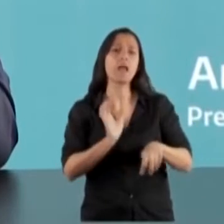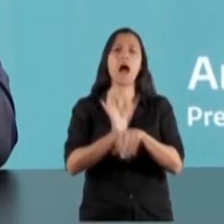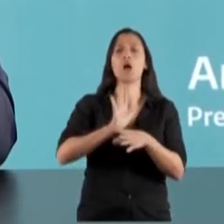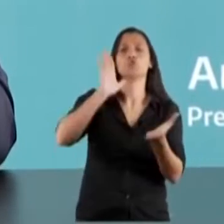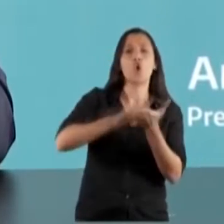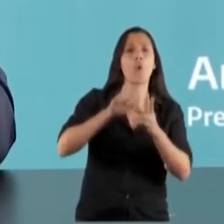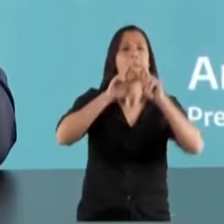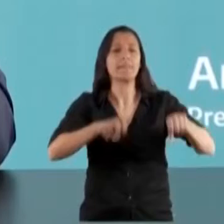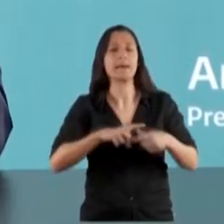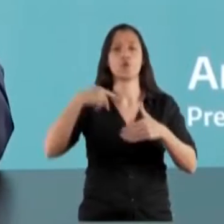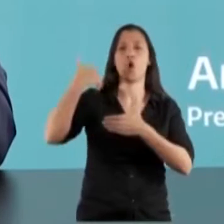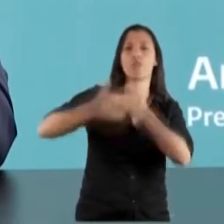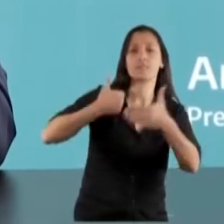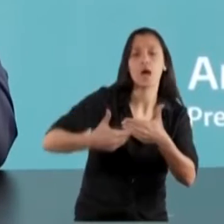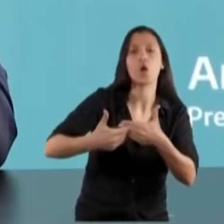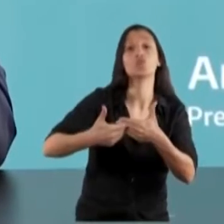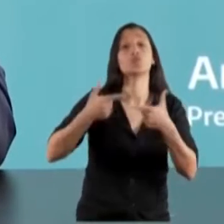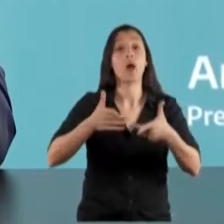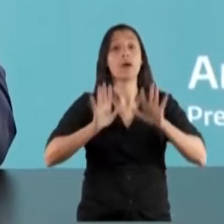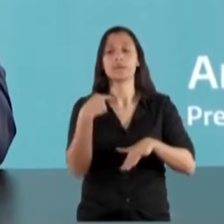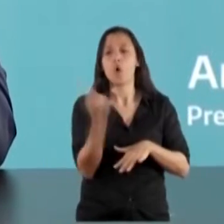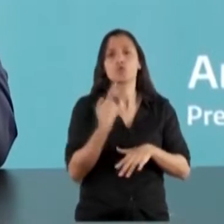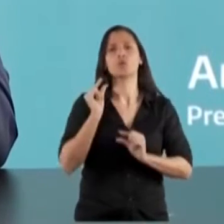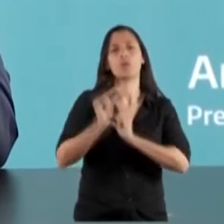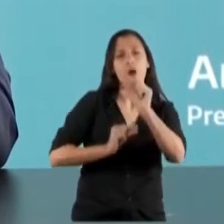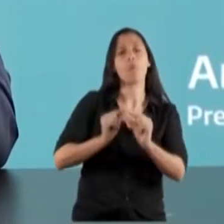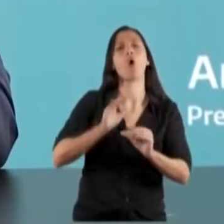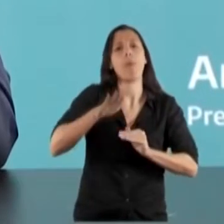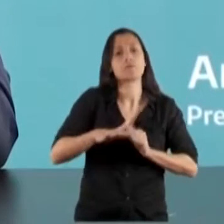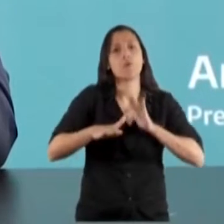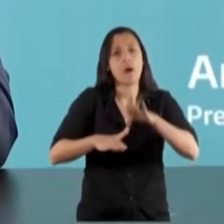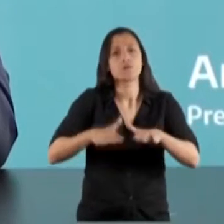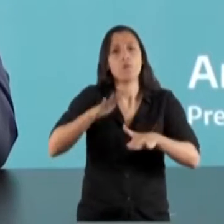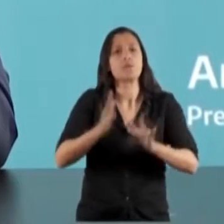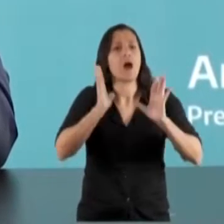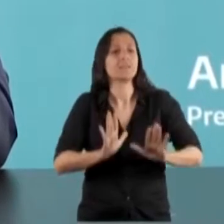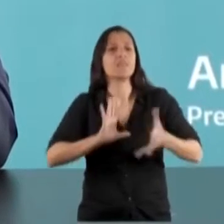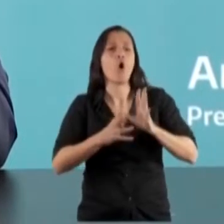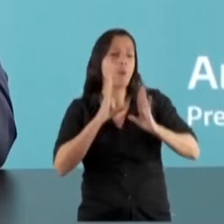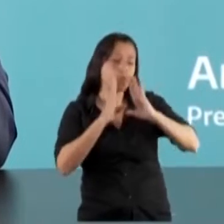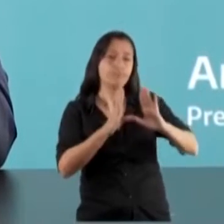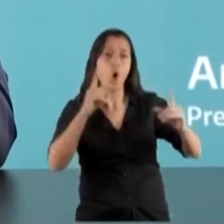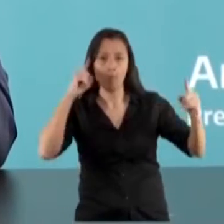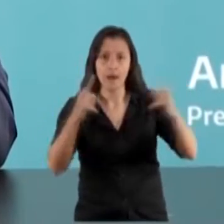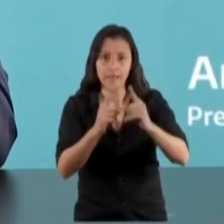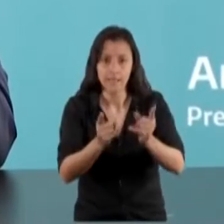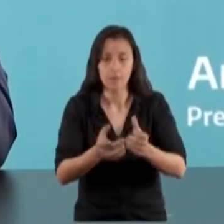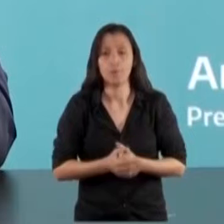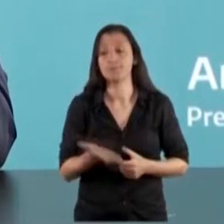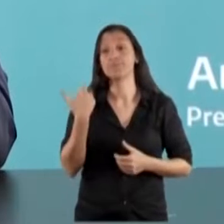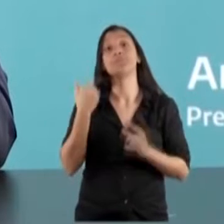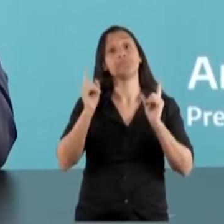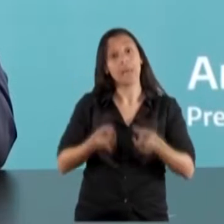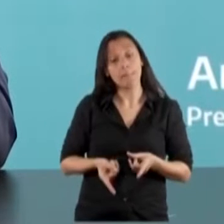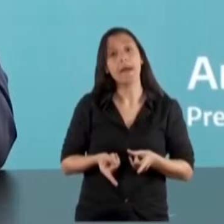esto es uno de los pasos concretos que se va dando en esa dirección. Enseguida